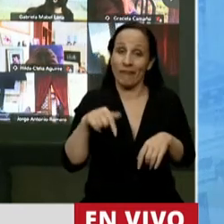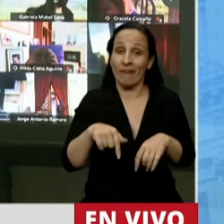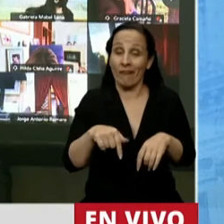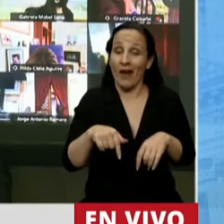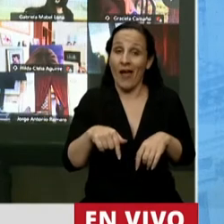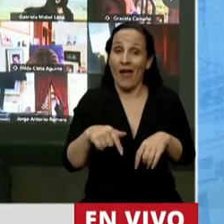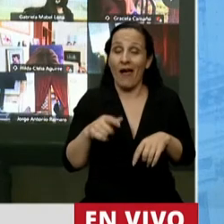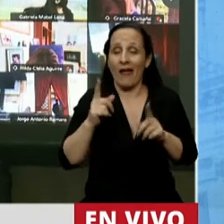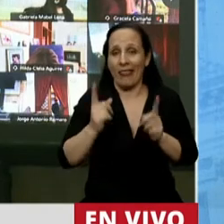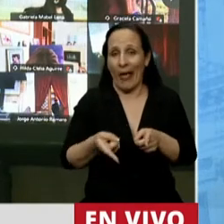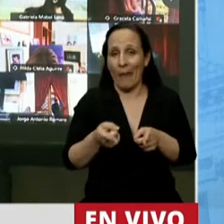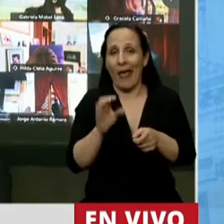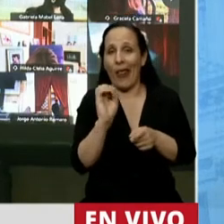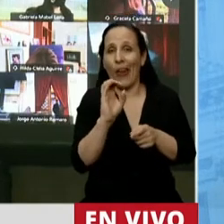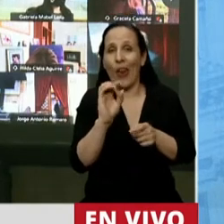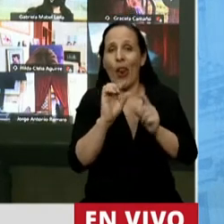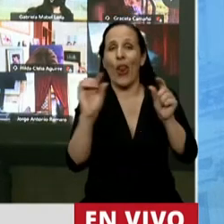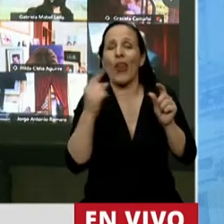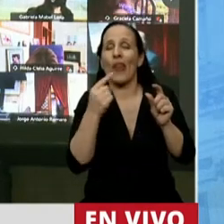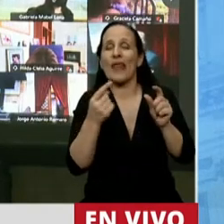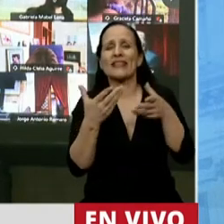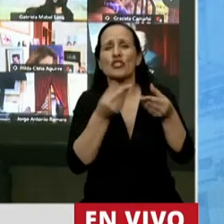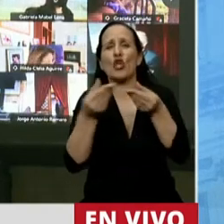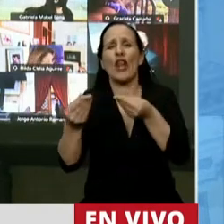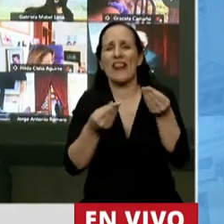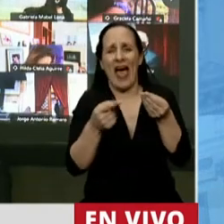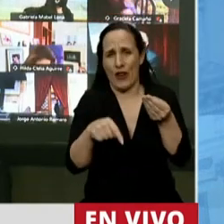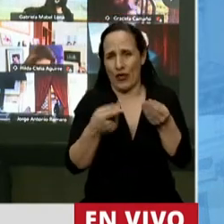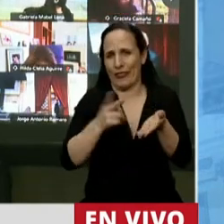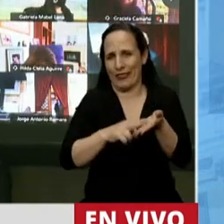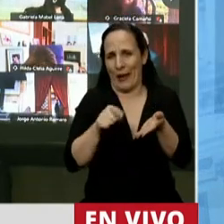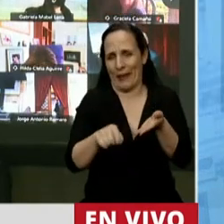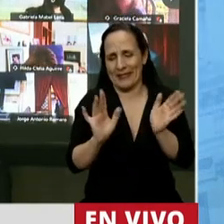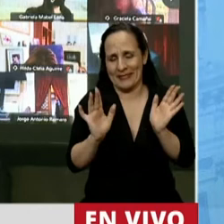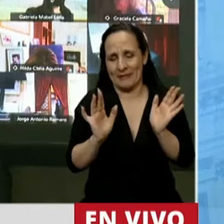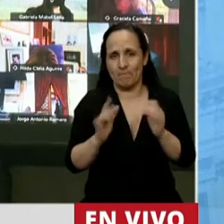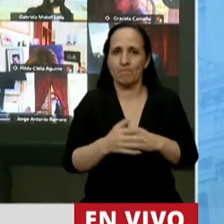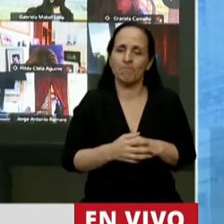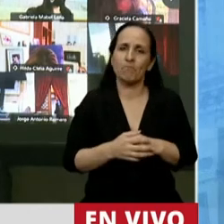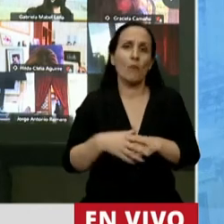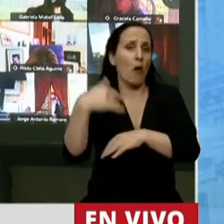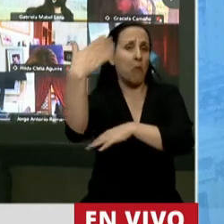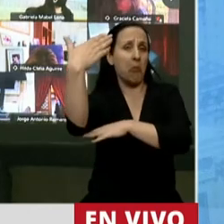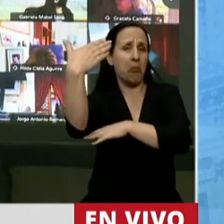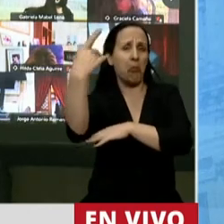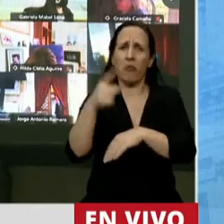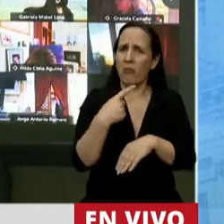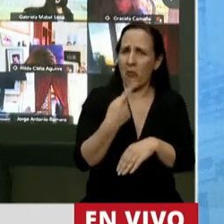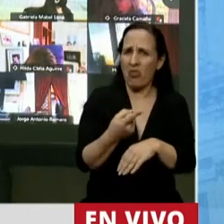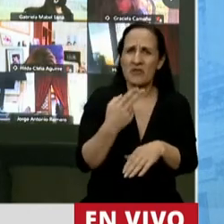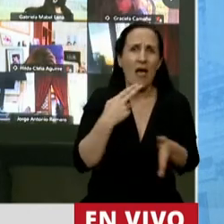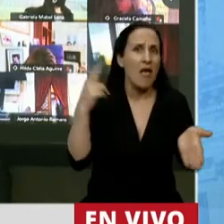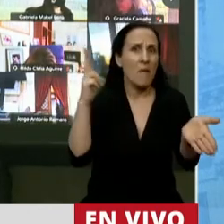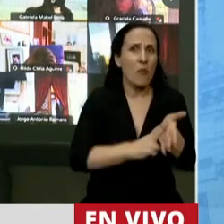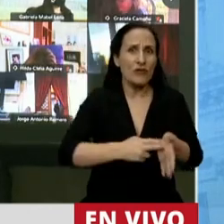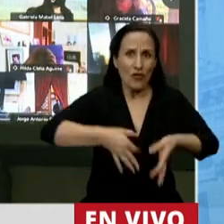esta apelación falsa a la solidaridad en este caso. El relato que se pretende instalar dice que esto no es un